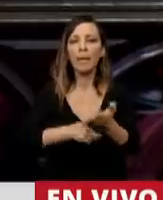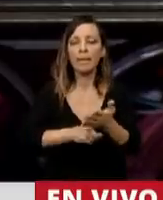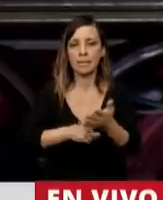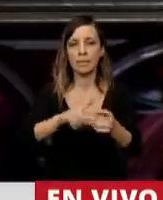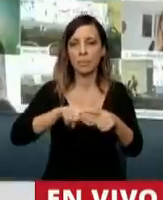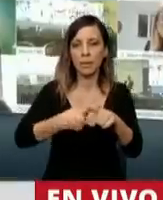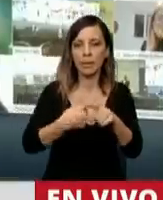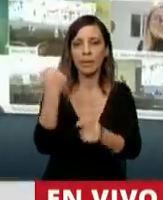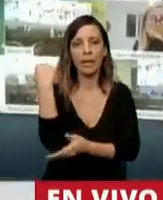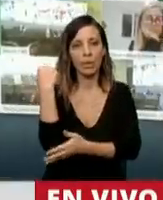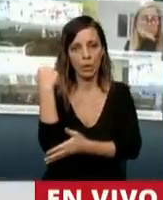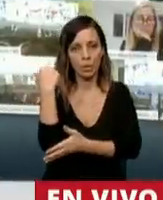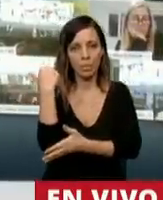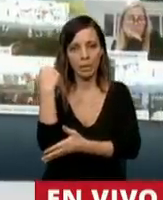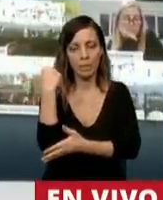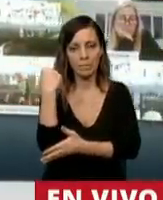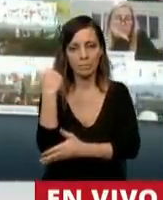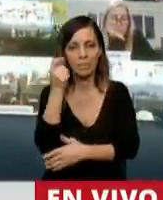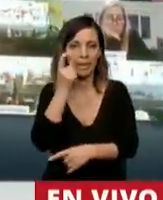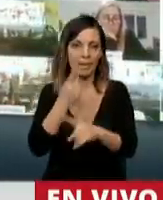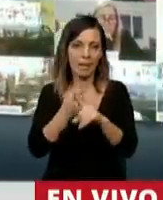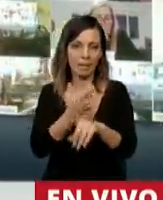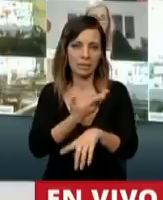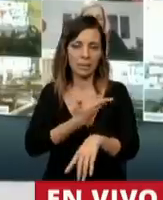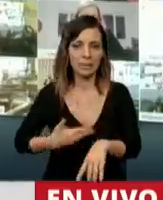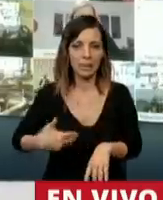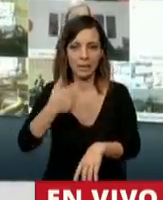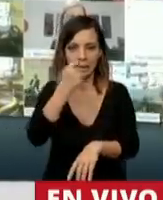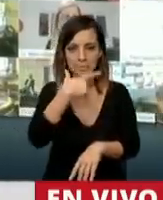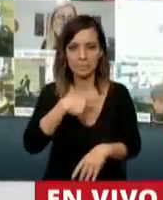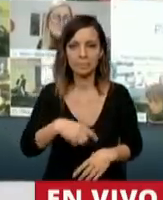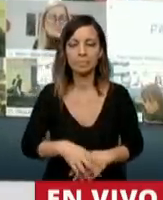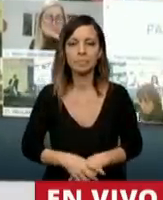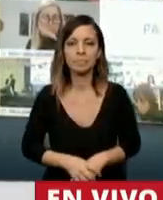del gobierno del ex Presidente Mauricio Macri.